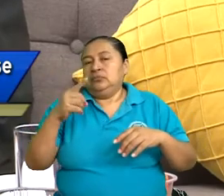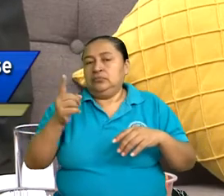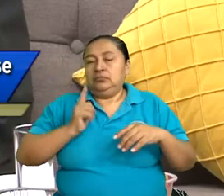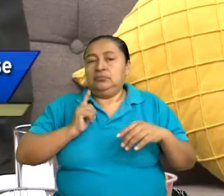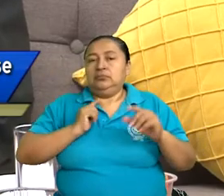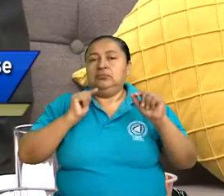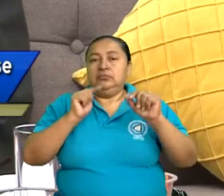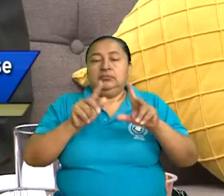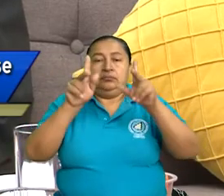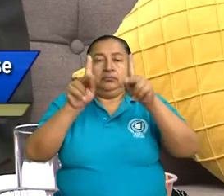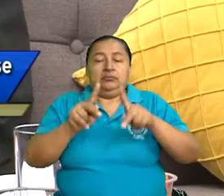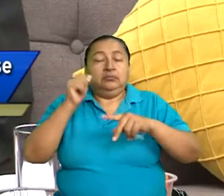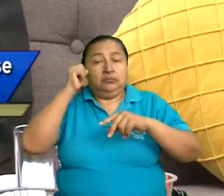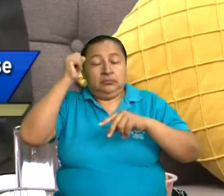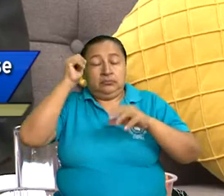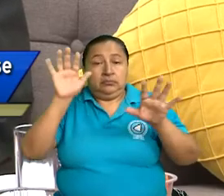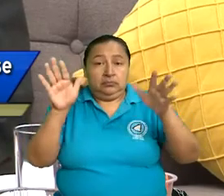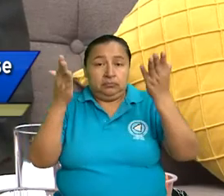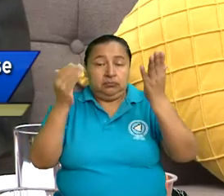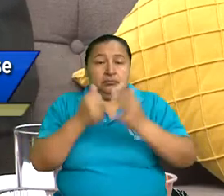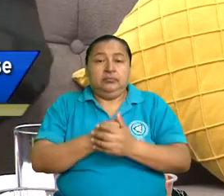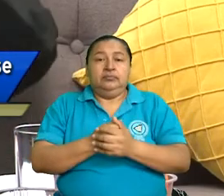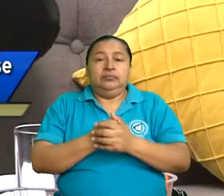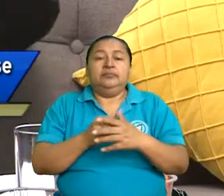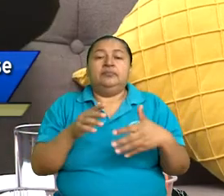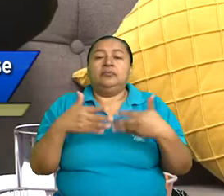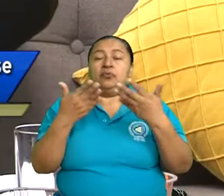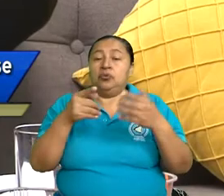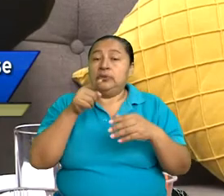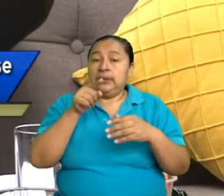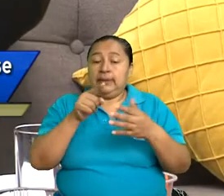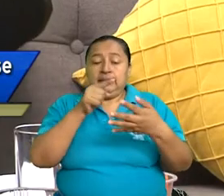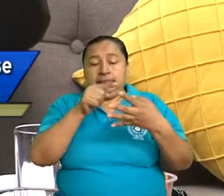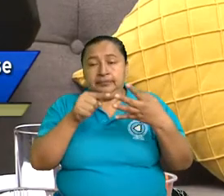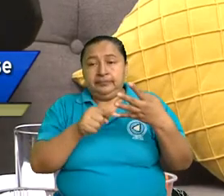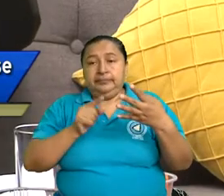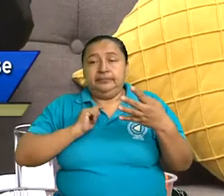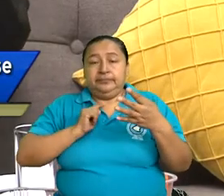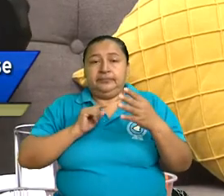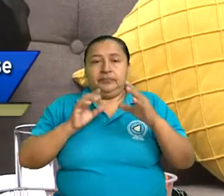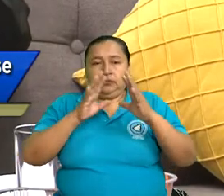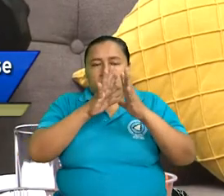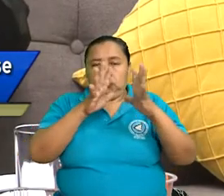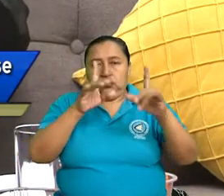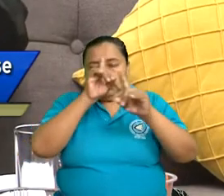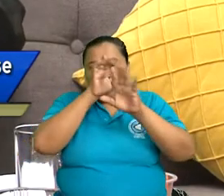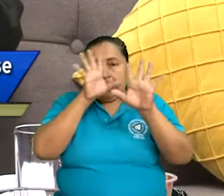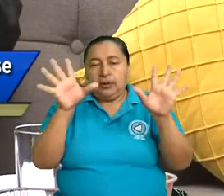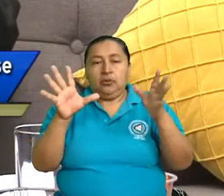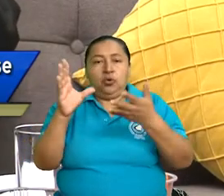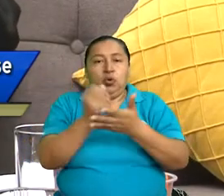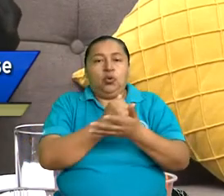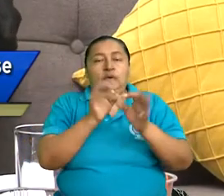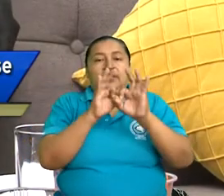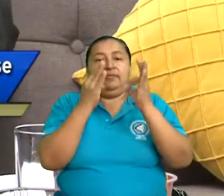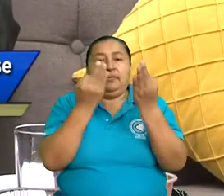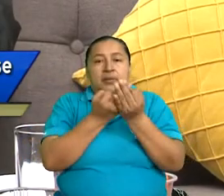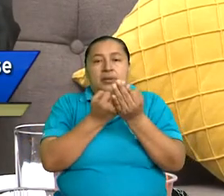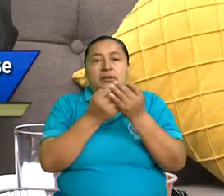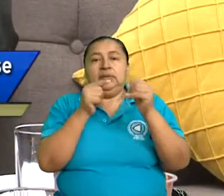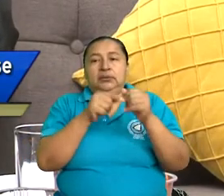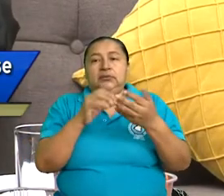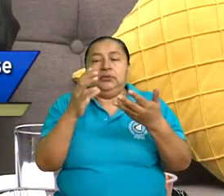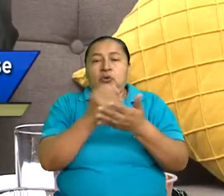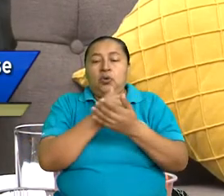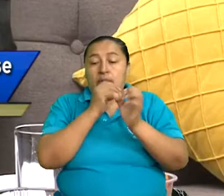tienen las personas adultas mayores. Entonces, ahí tenemos diáfanamente el código de familia, tenemos el código